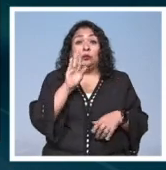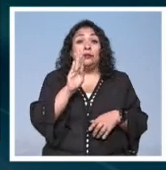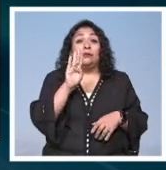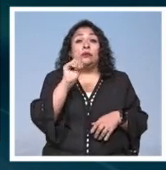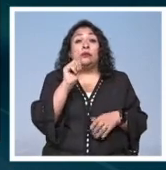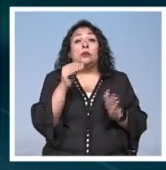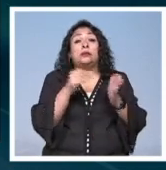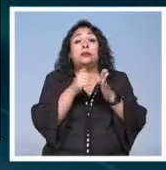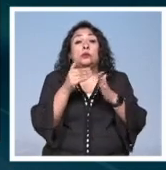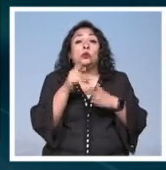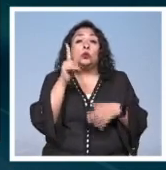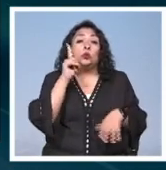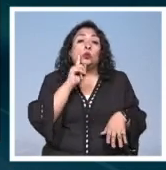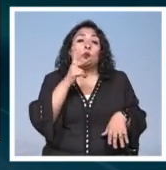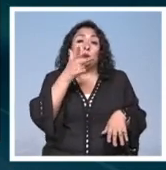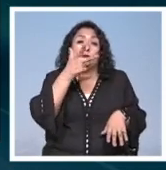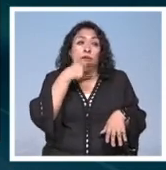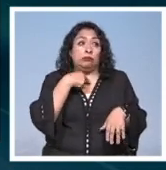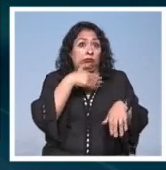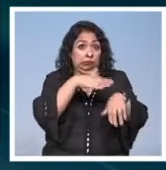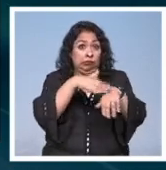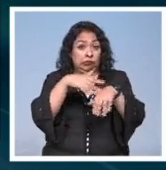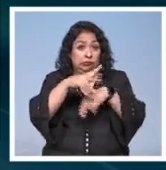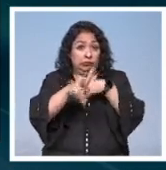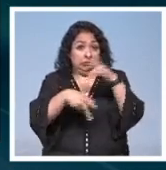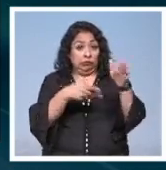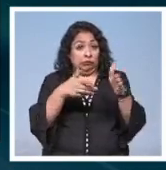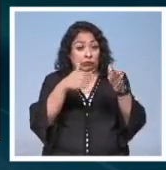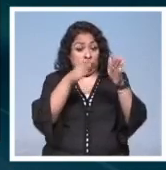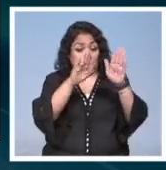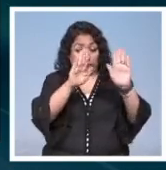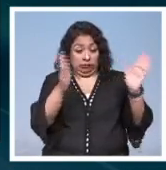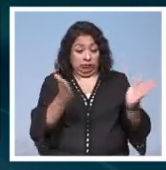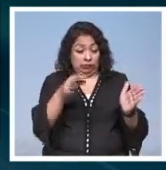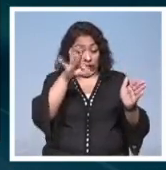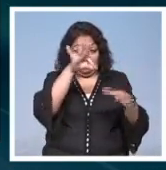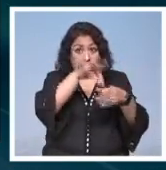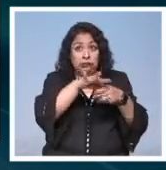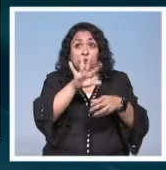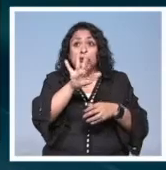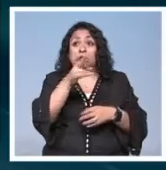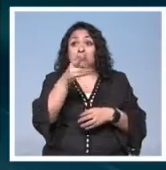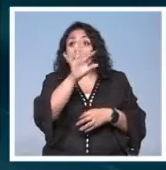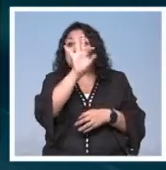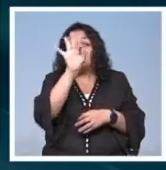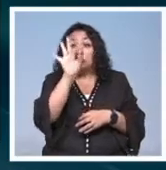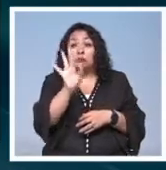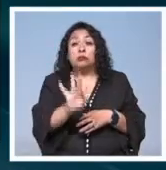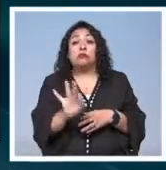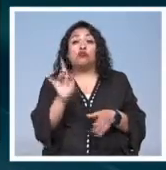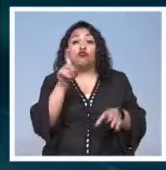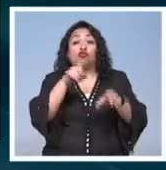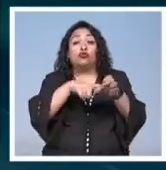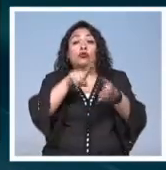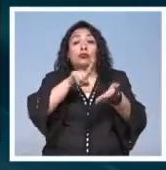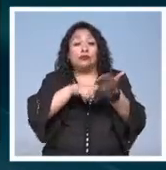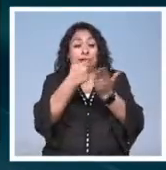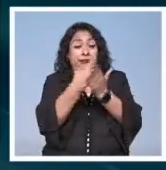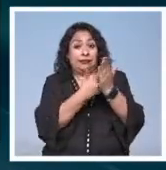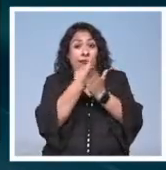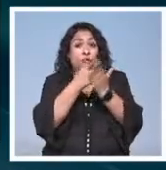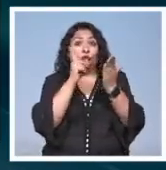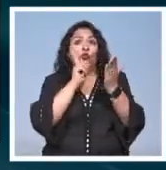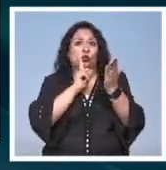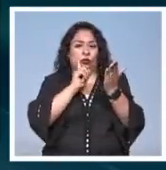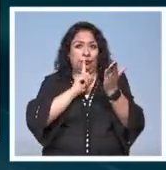de ciudadanas y ciudadanos estamos llamados a las urnas 52% del padrón electoral lo componen mujeres en